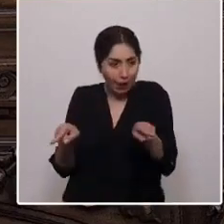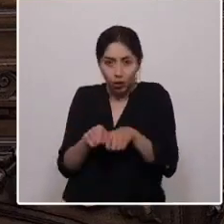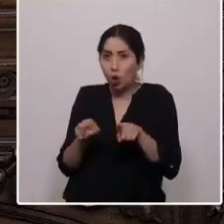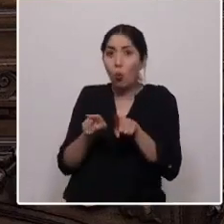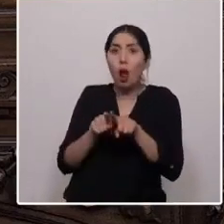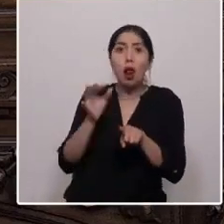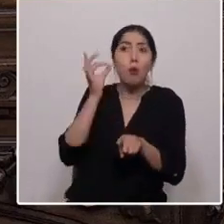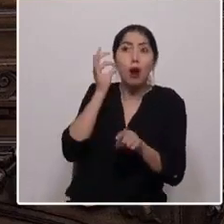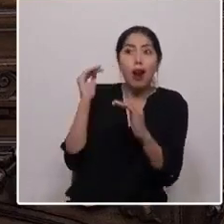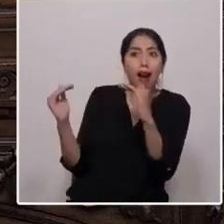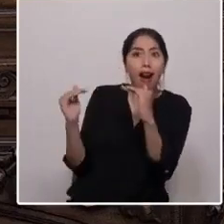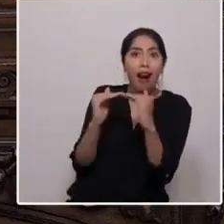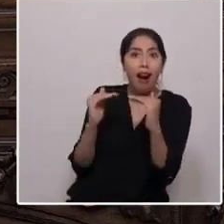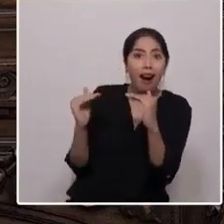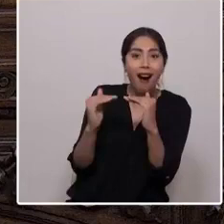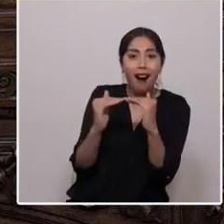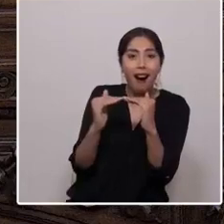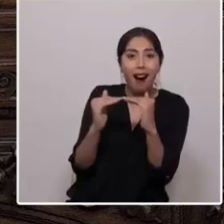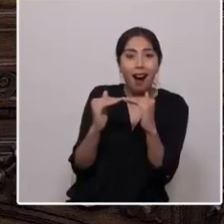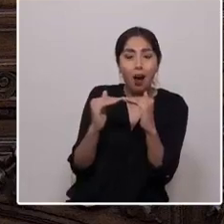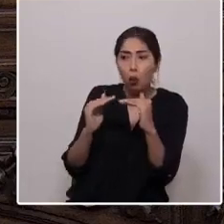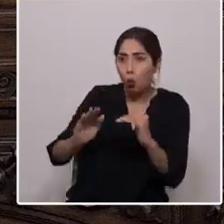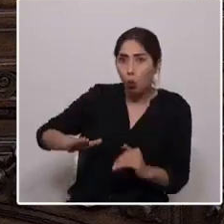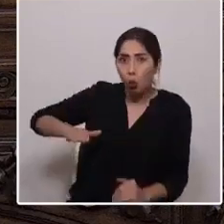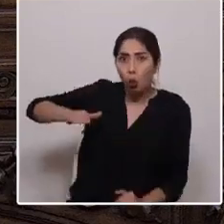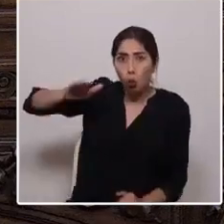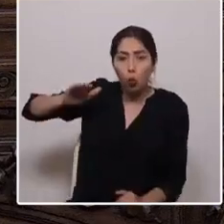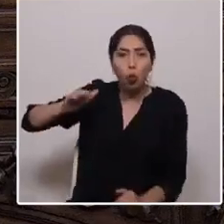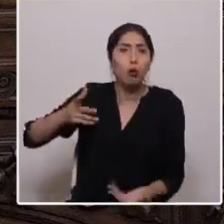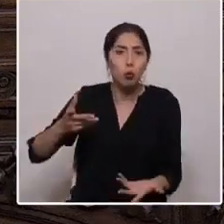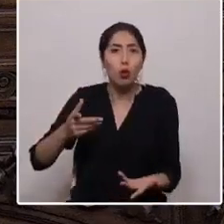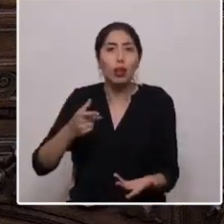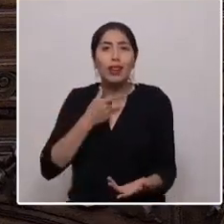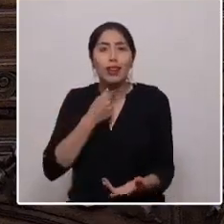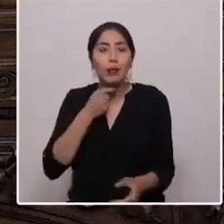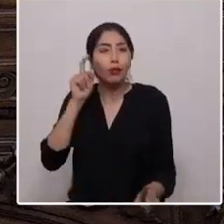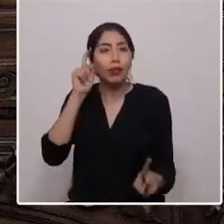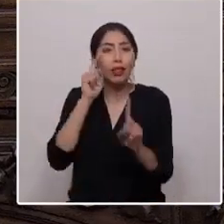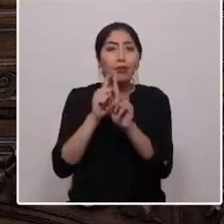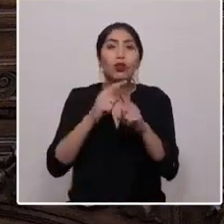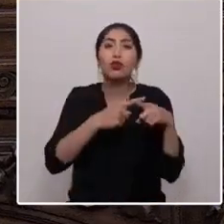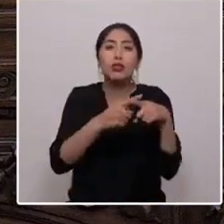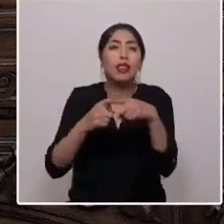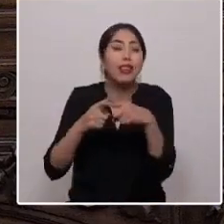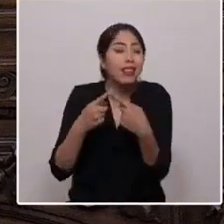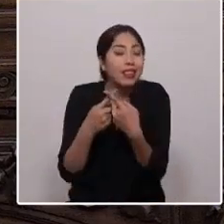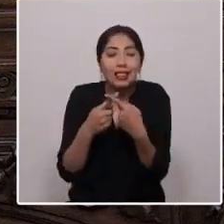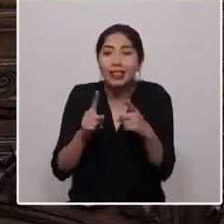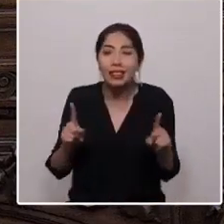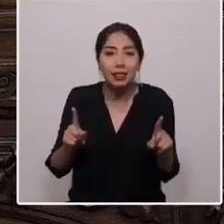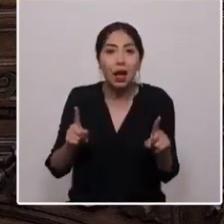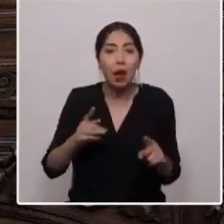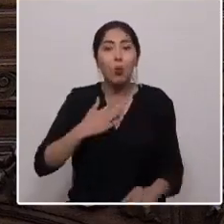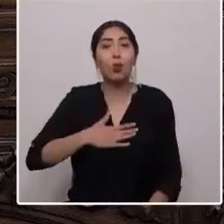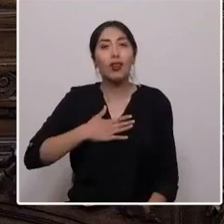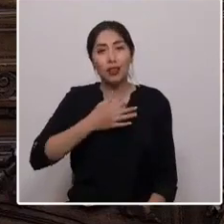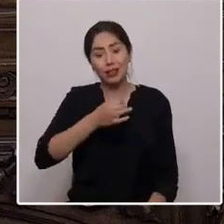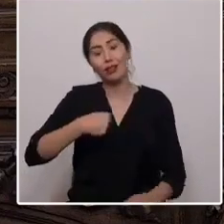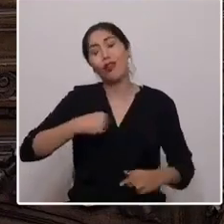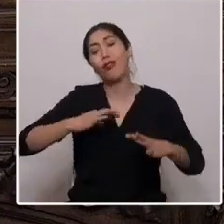crecido con el fin de formar una sociedad distinta. Quiero decir que estoy feliz de estar aquí.